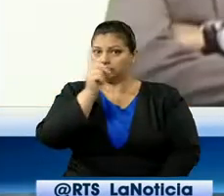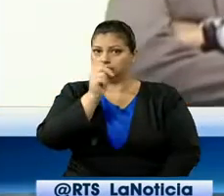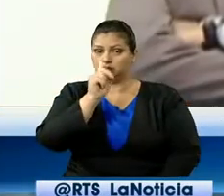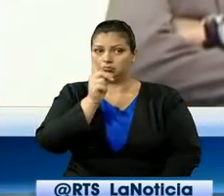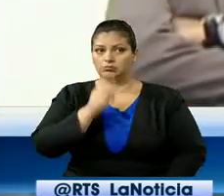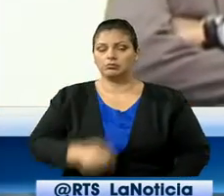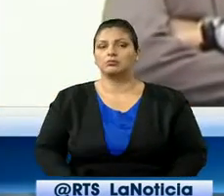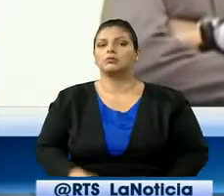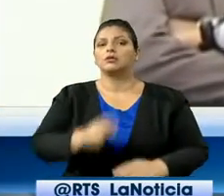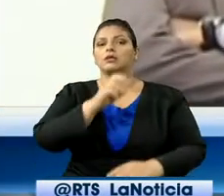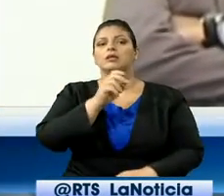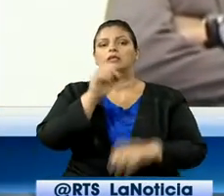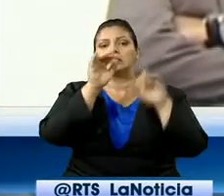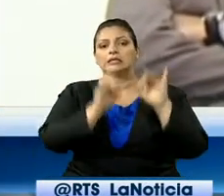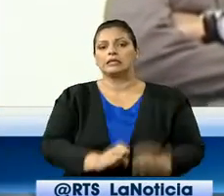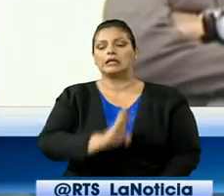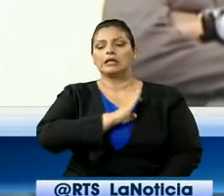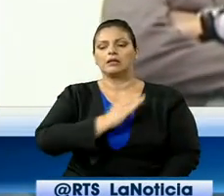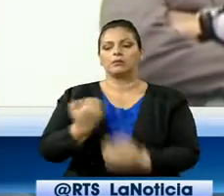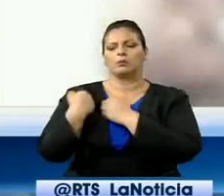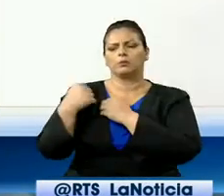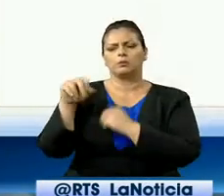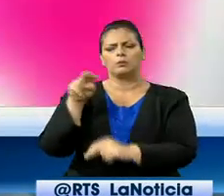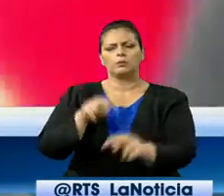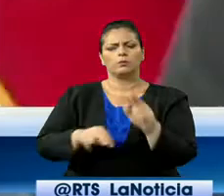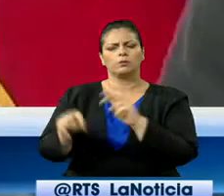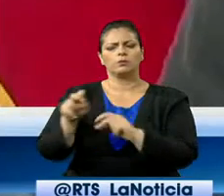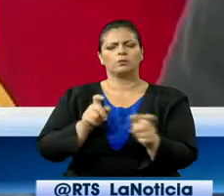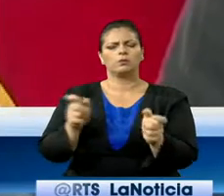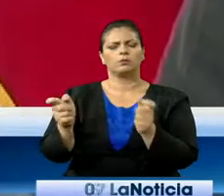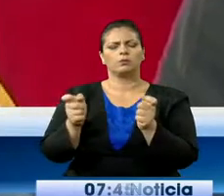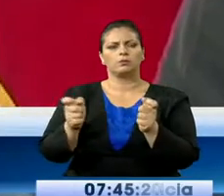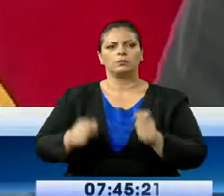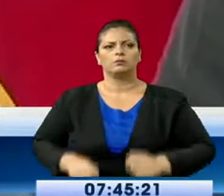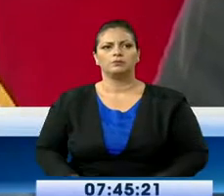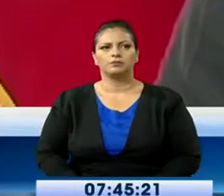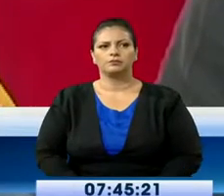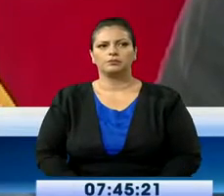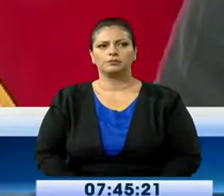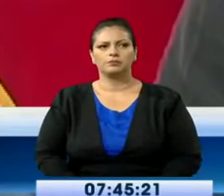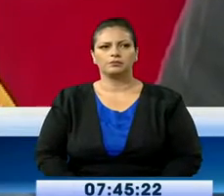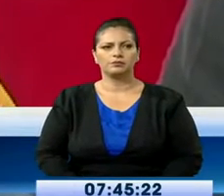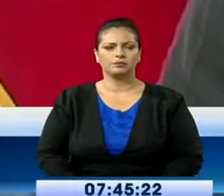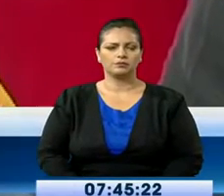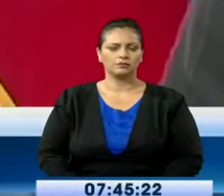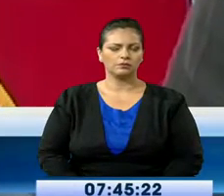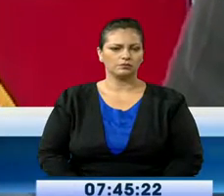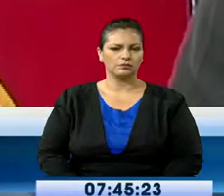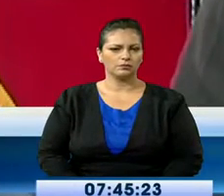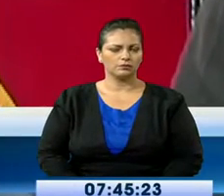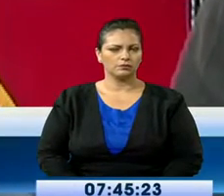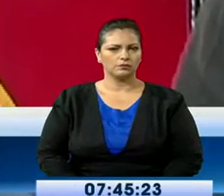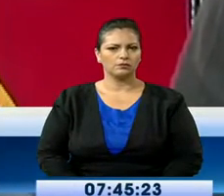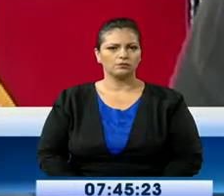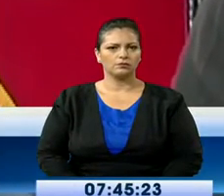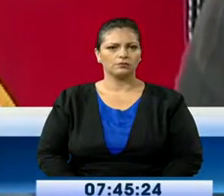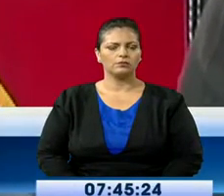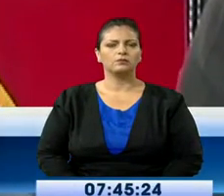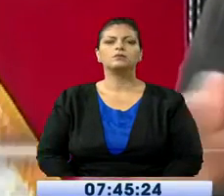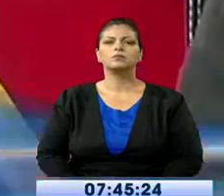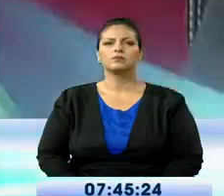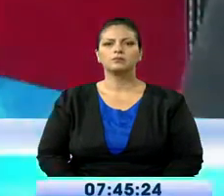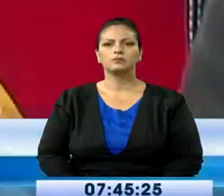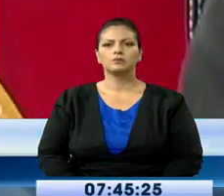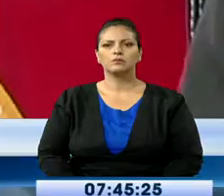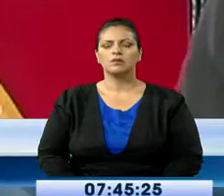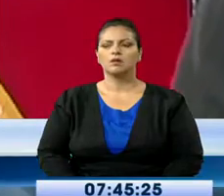el control, ante una eventual contravención. Como medida preventiva, la clausura del establecimiento y después se pone